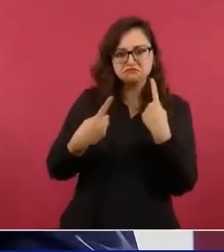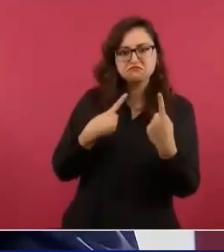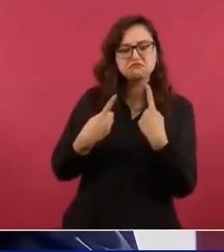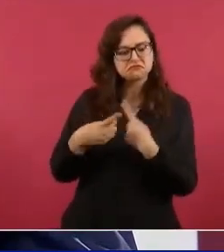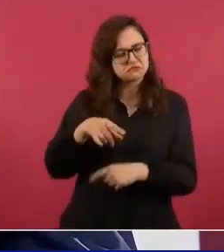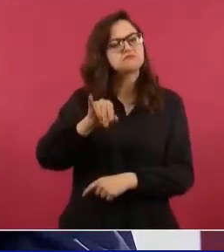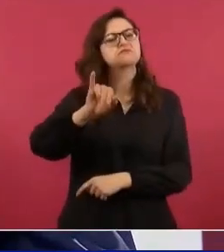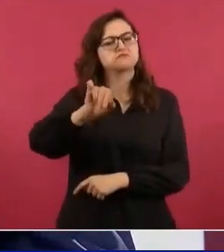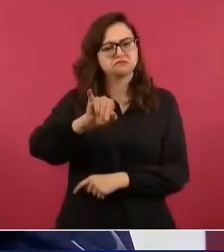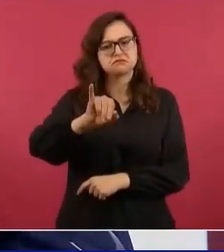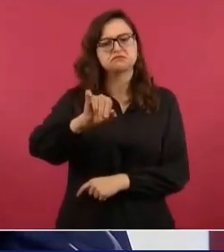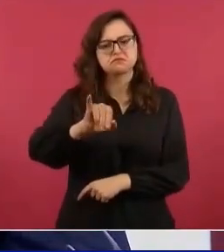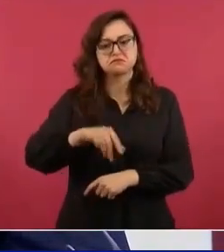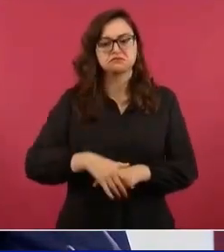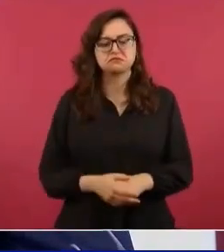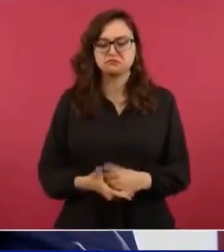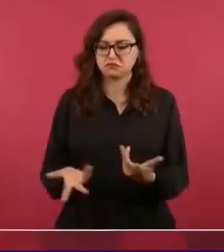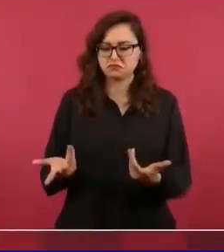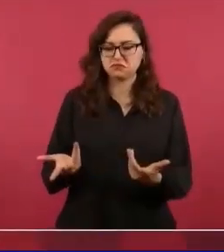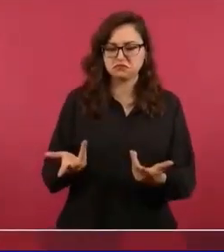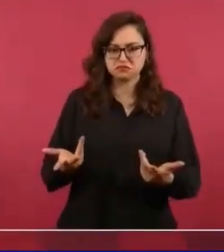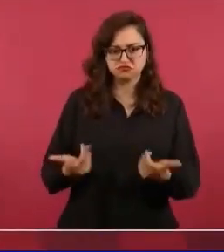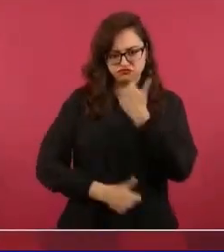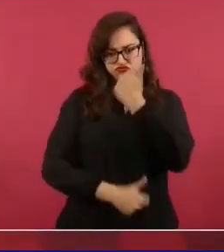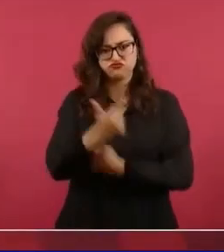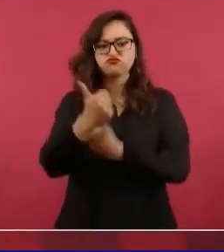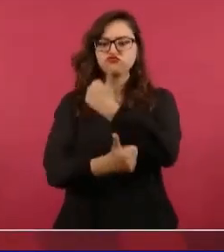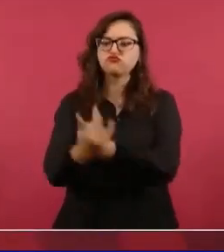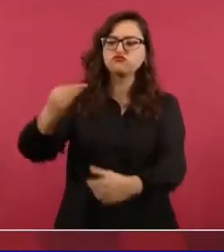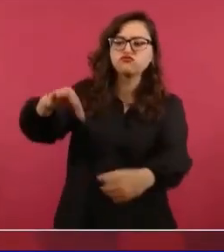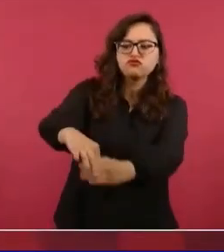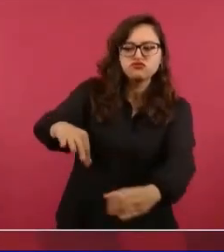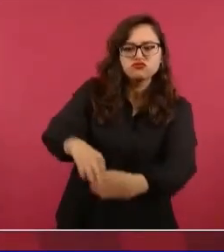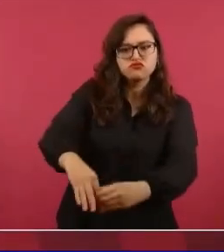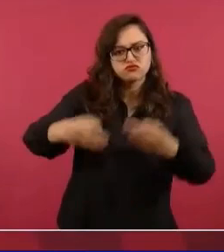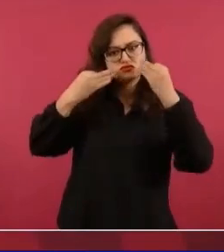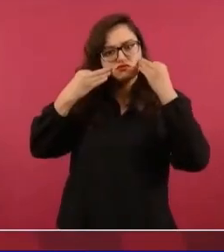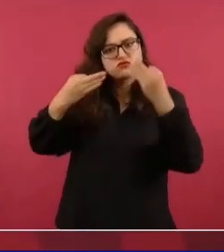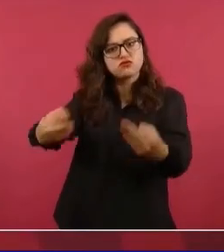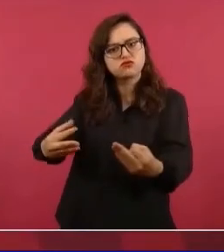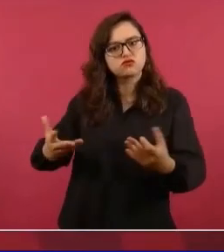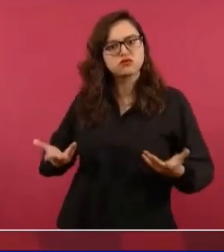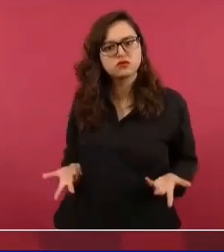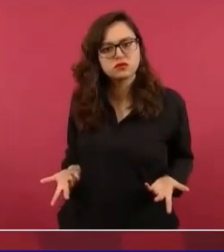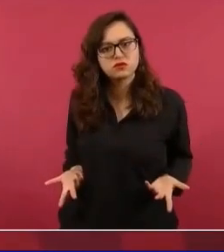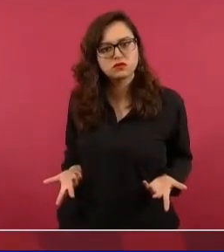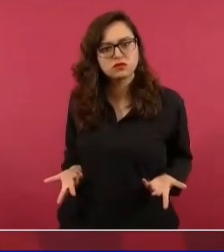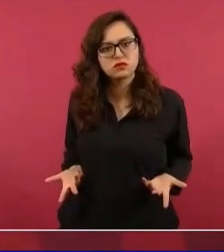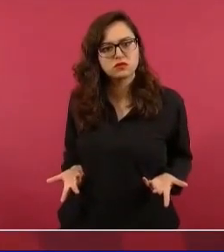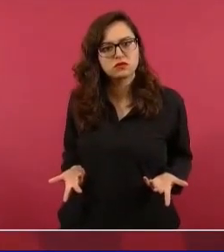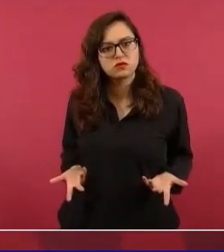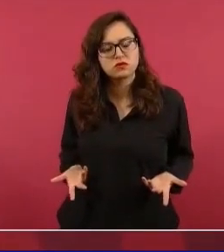Y en las urnas, con lo electoral, como lo hicieron ayer los chilenos.